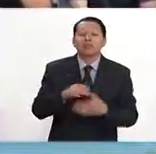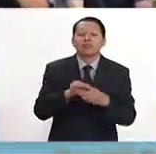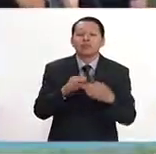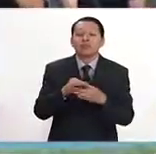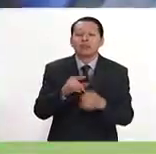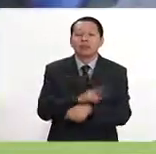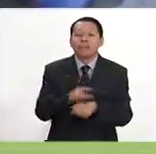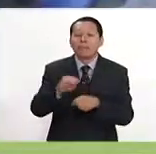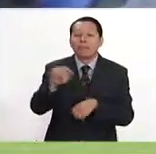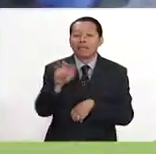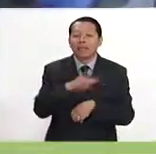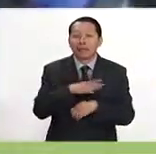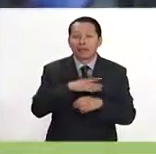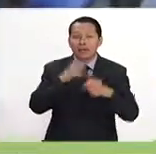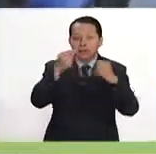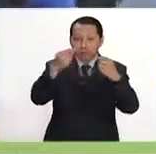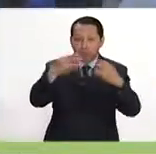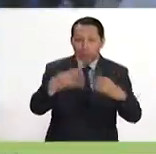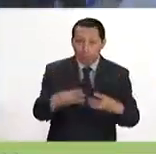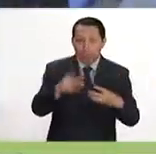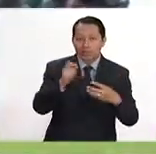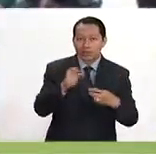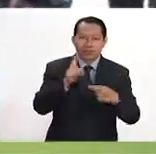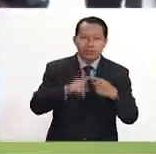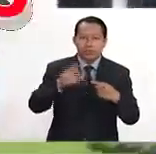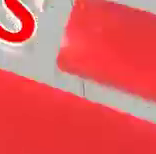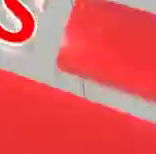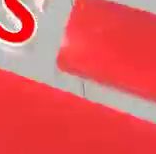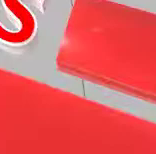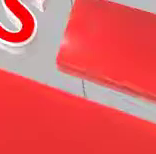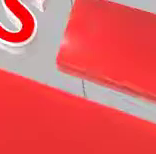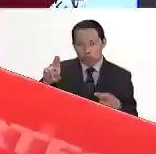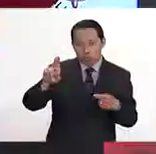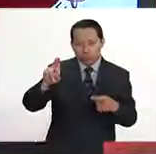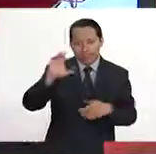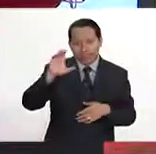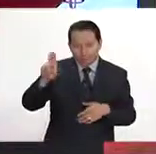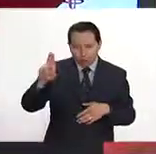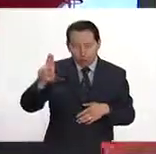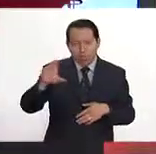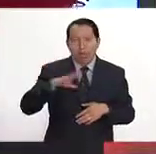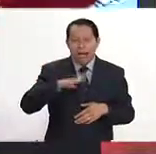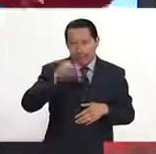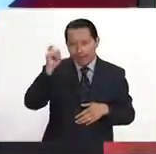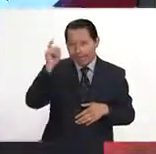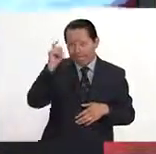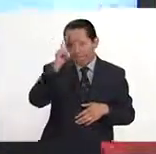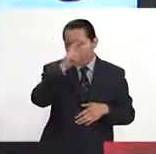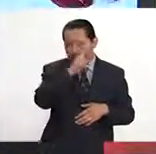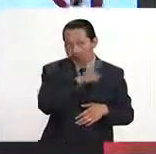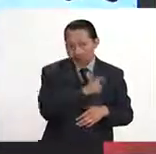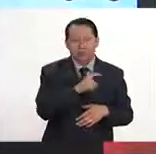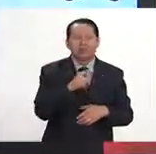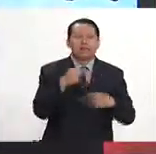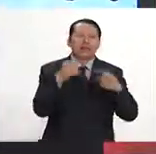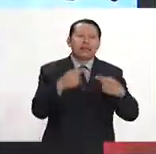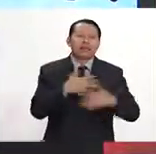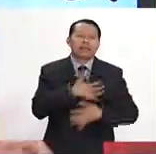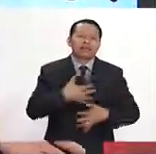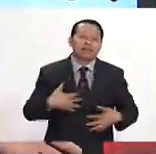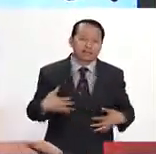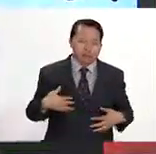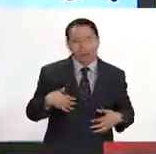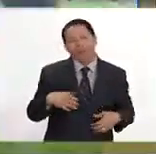MX. Hablemos de los partidos. Primero, los Pumas. Los Pumas, que ya sabemos que tiene un partido dificilísimo, va justamente contra Tigres,